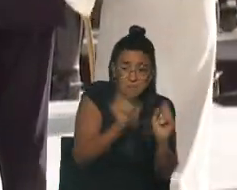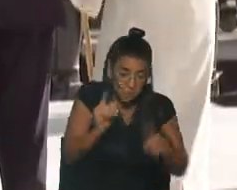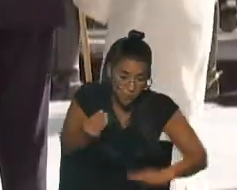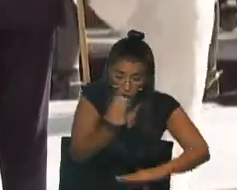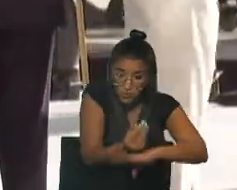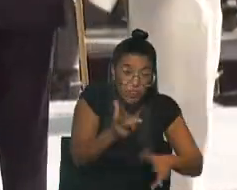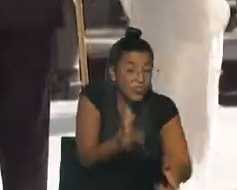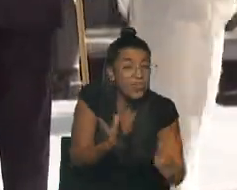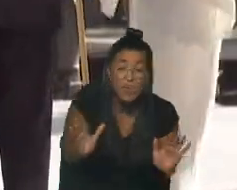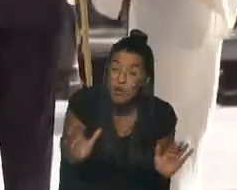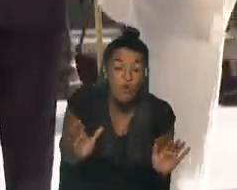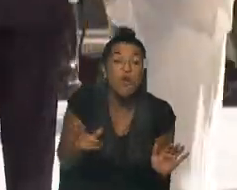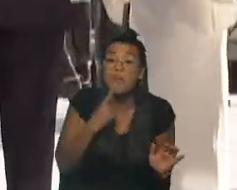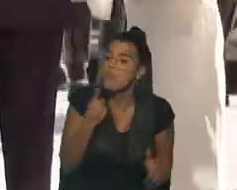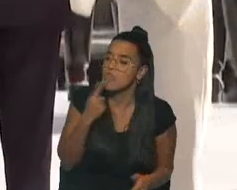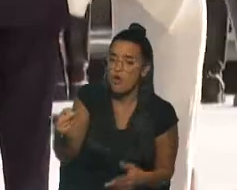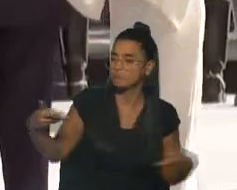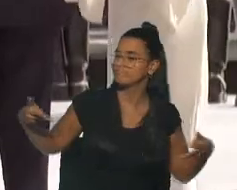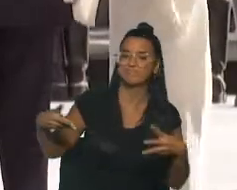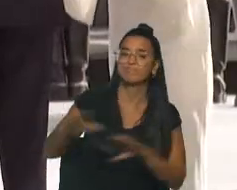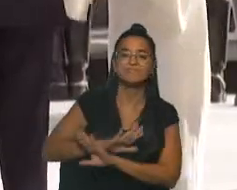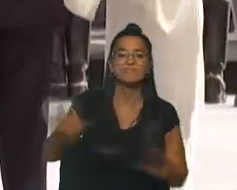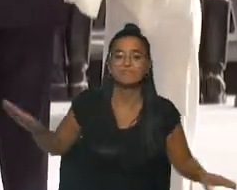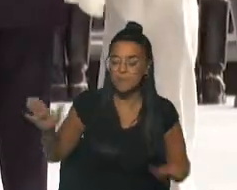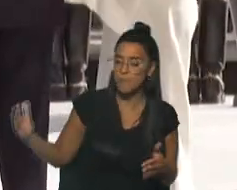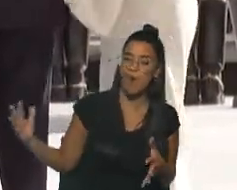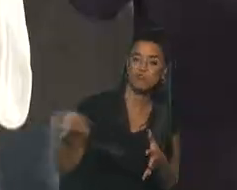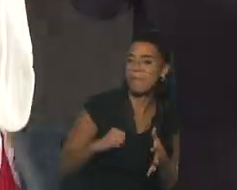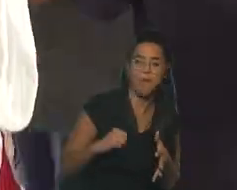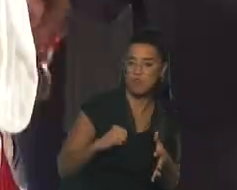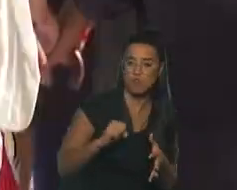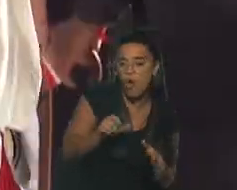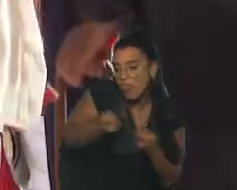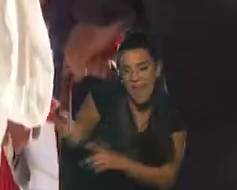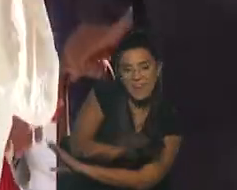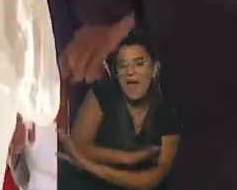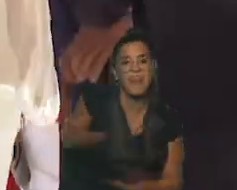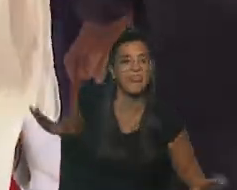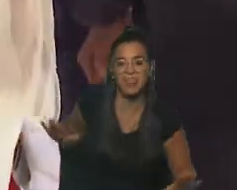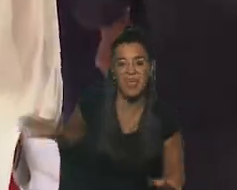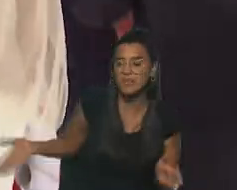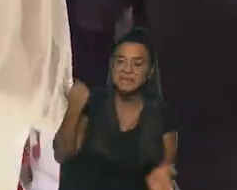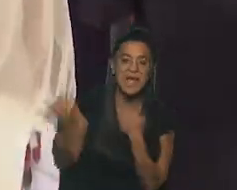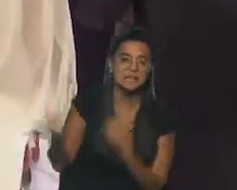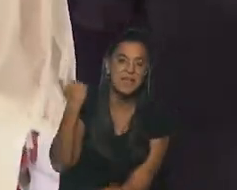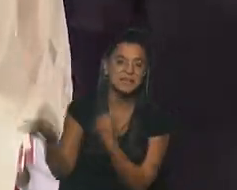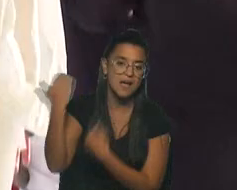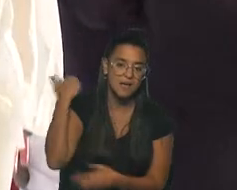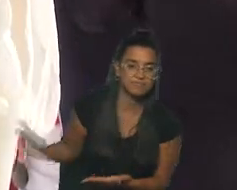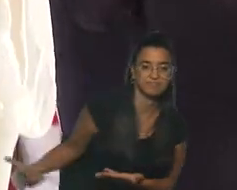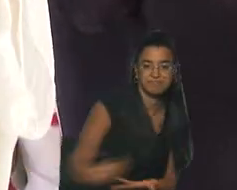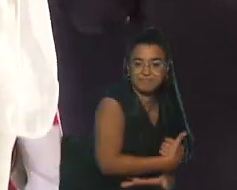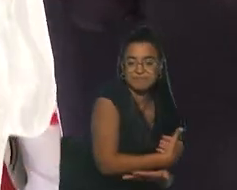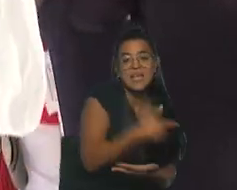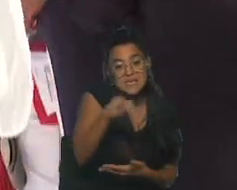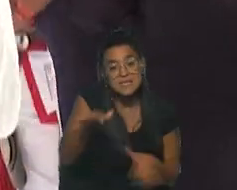asumió, apenas asumió, les declaró las guerras, dijo, ni un milímetro más para los pueblos indígenas. Su tarea era despojarlos de los que tenían. Así